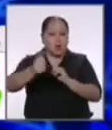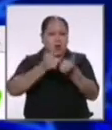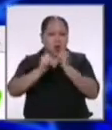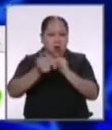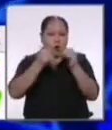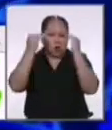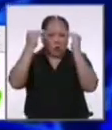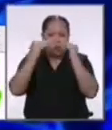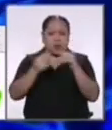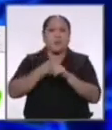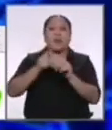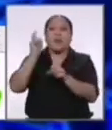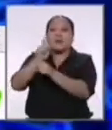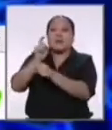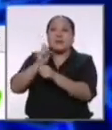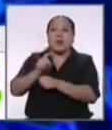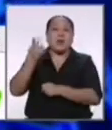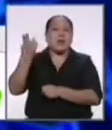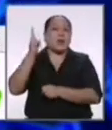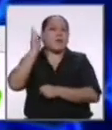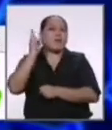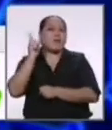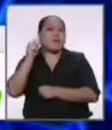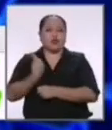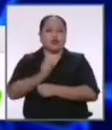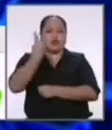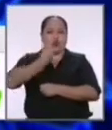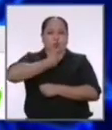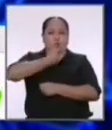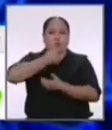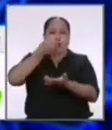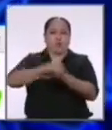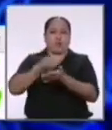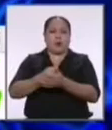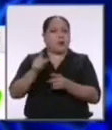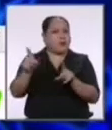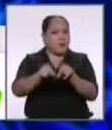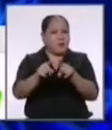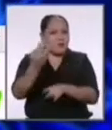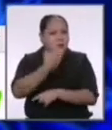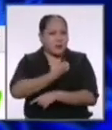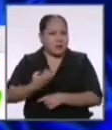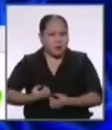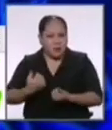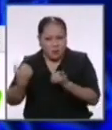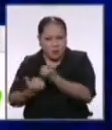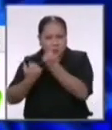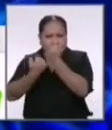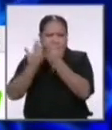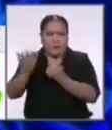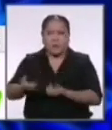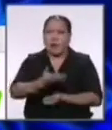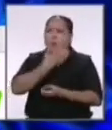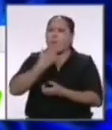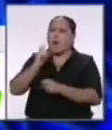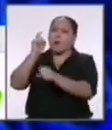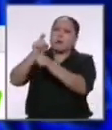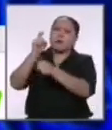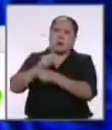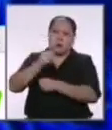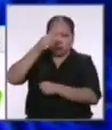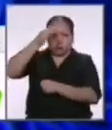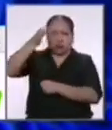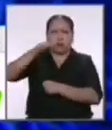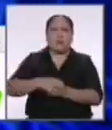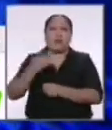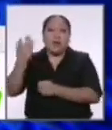capacitación que hoy los maestros se pagan de su propio bolsillo que el Estado también tiene que acompañar para proveerles la mejor formación para que